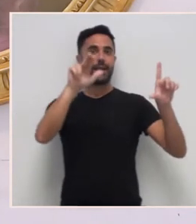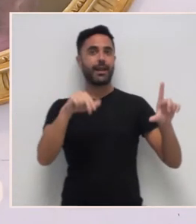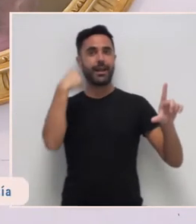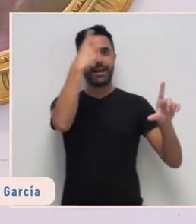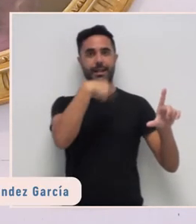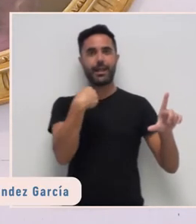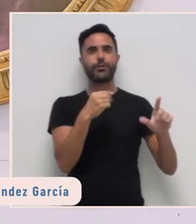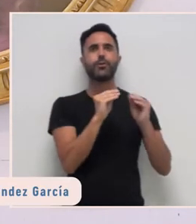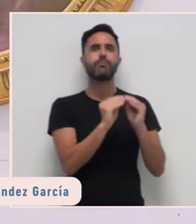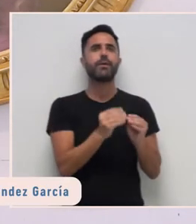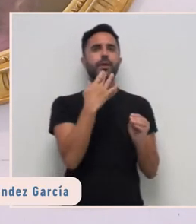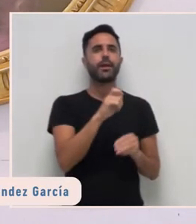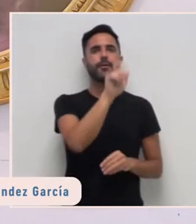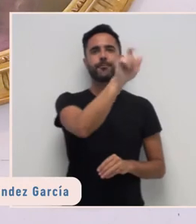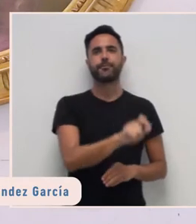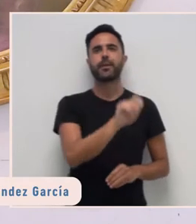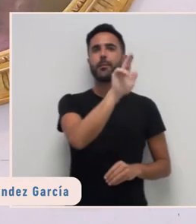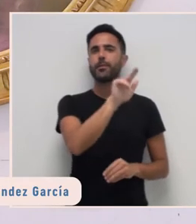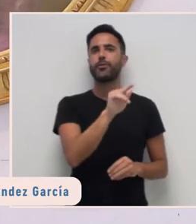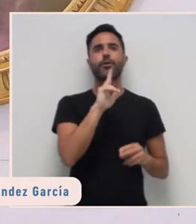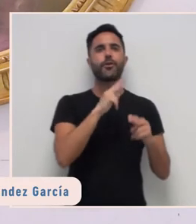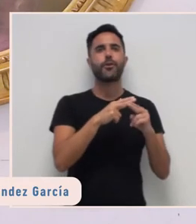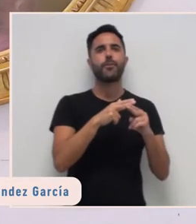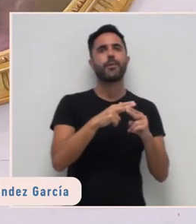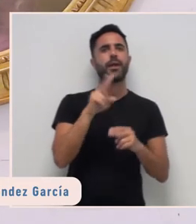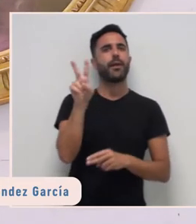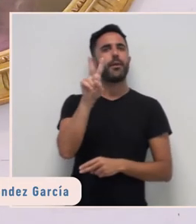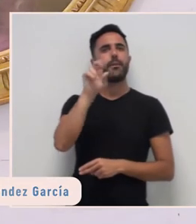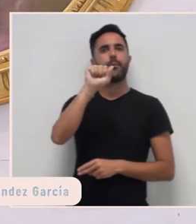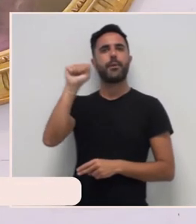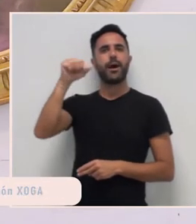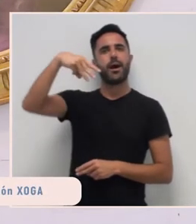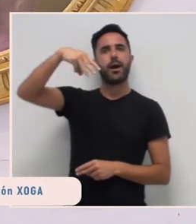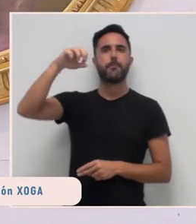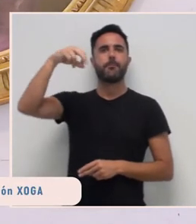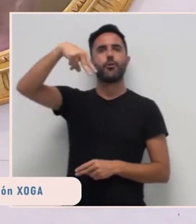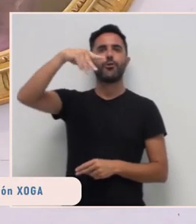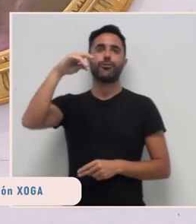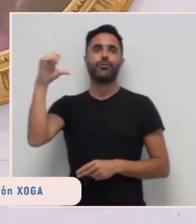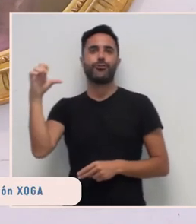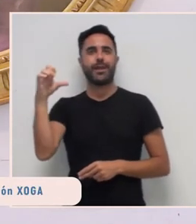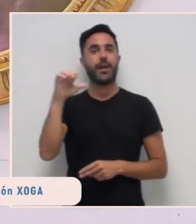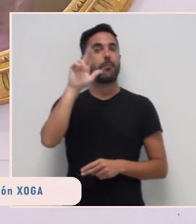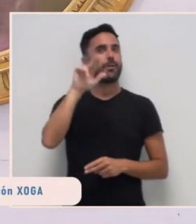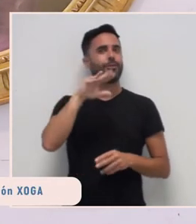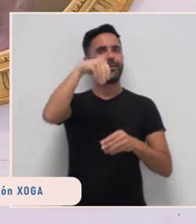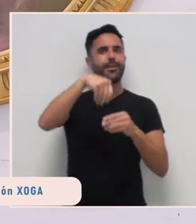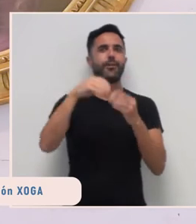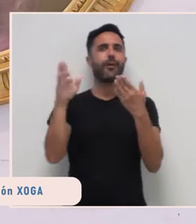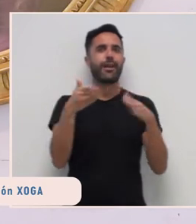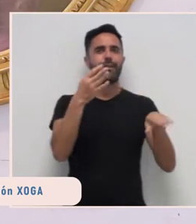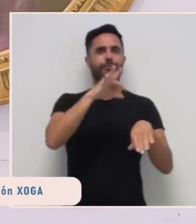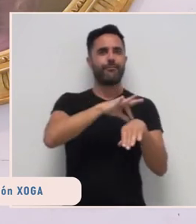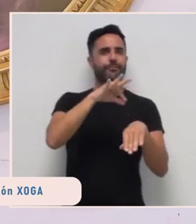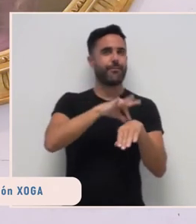Ente, esta Seración do Ente termo que acuñou o profesor Filgueira Valverde para falar e indicar